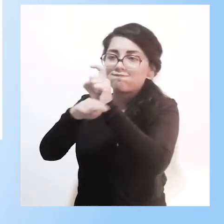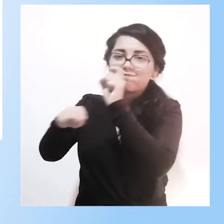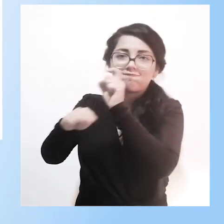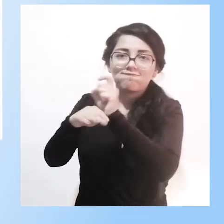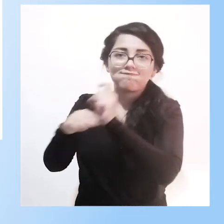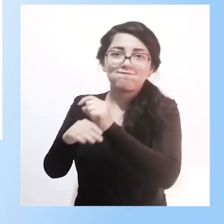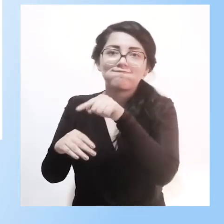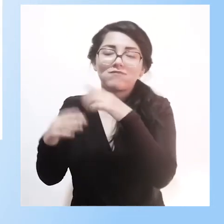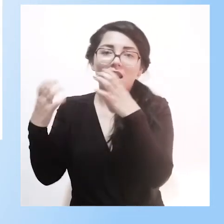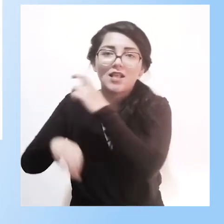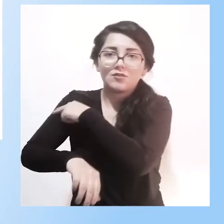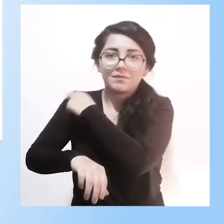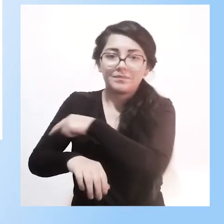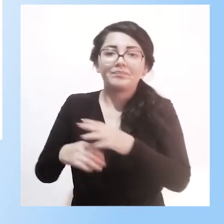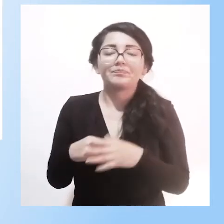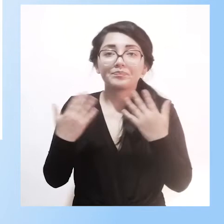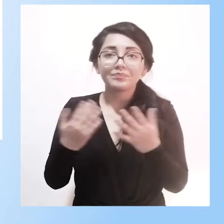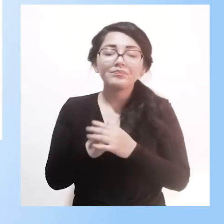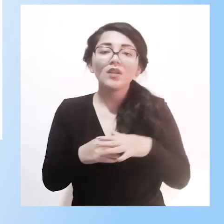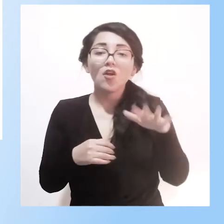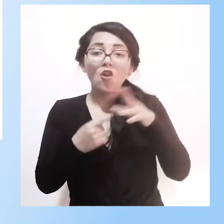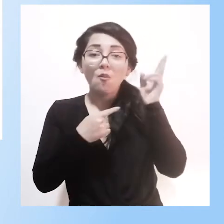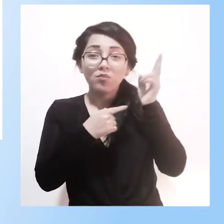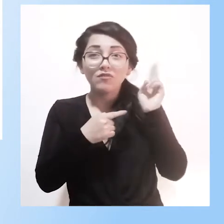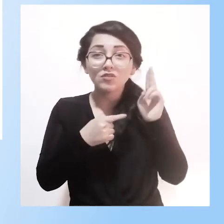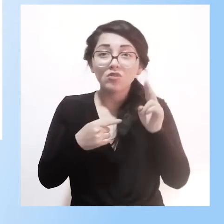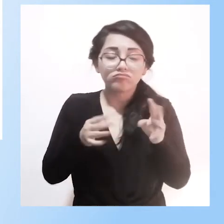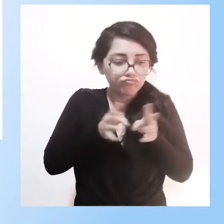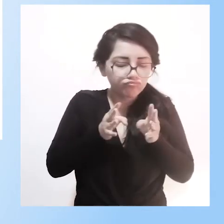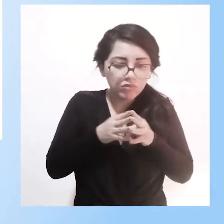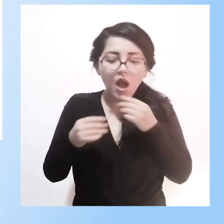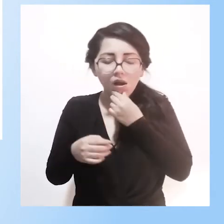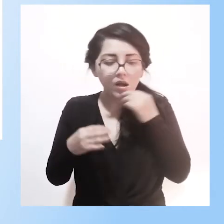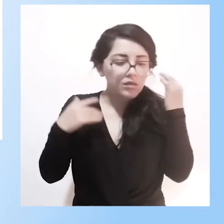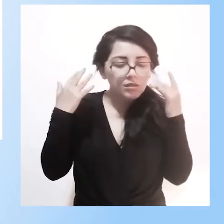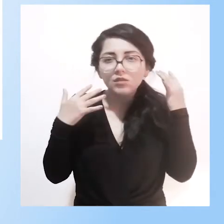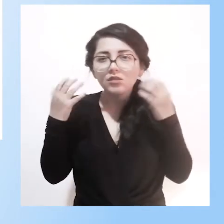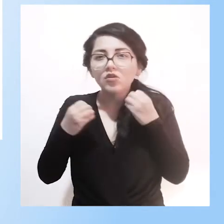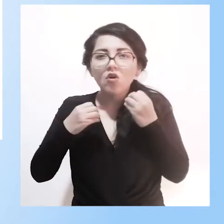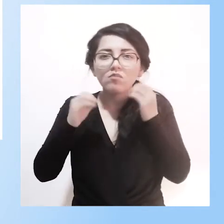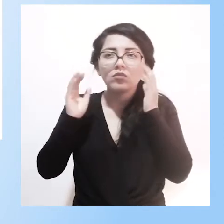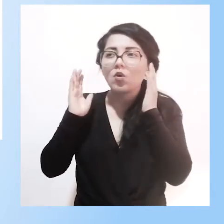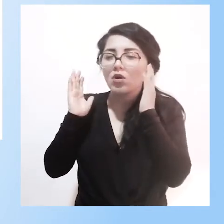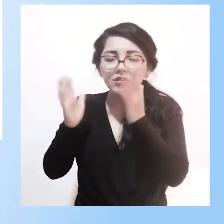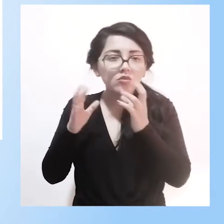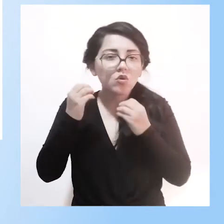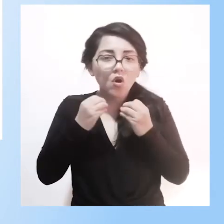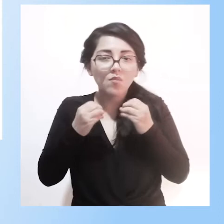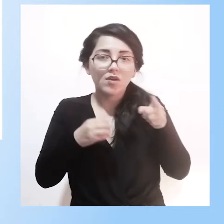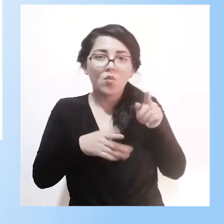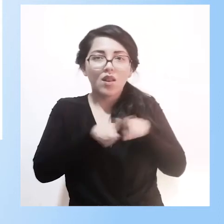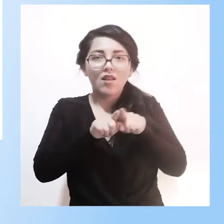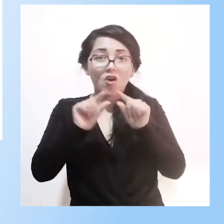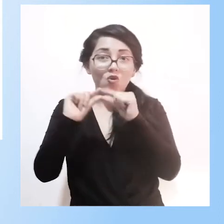Los docentes del programa analizan el listado de estudiantes que pueden ser atendidos y realizan la distribución de los grupos de